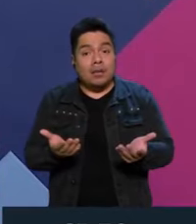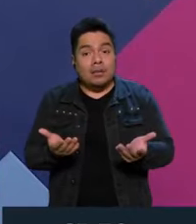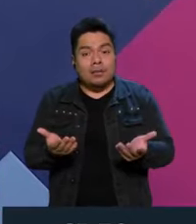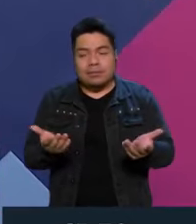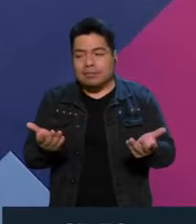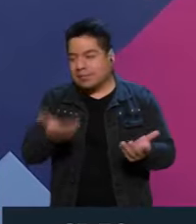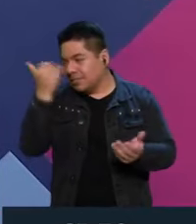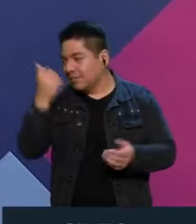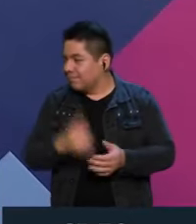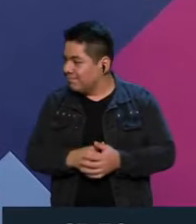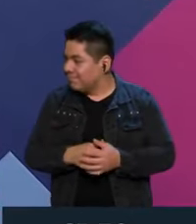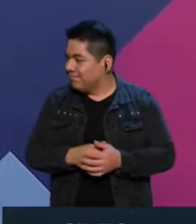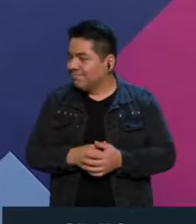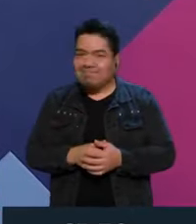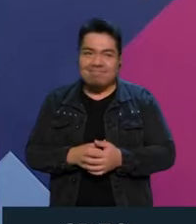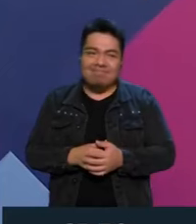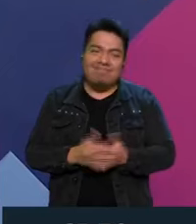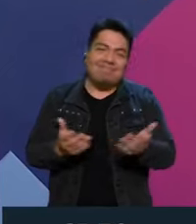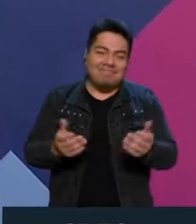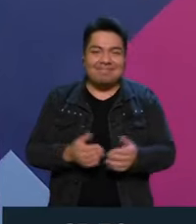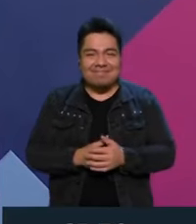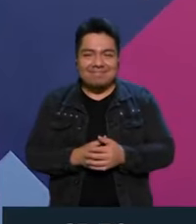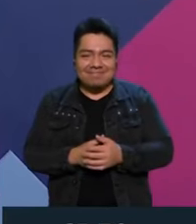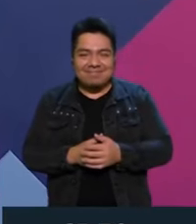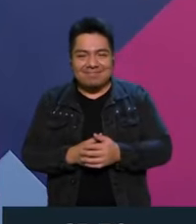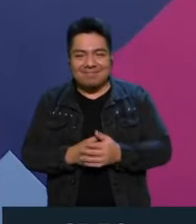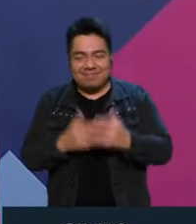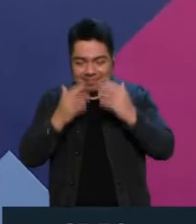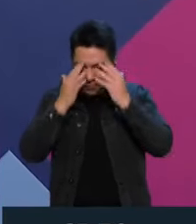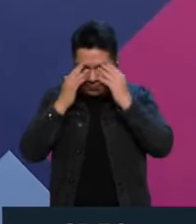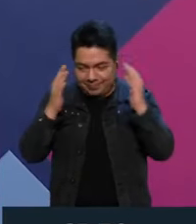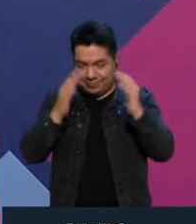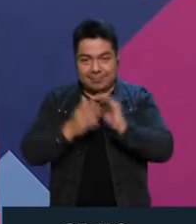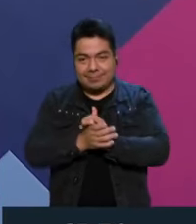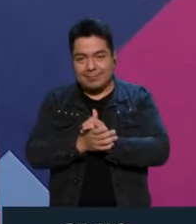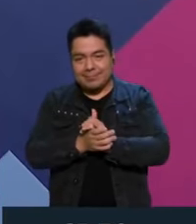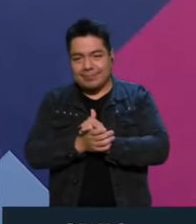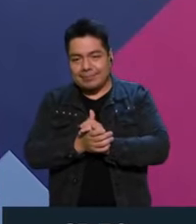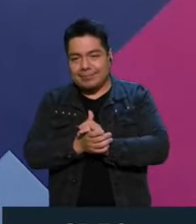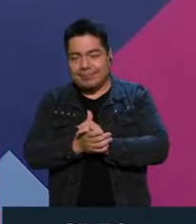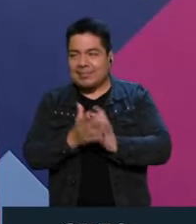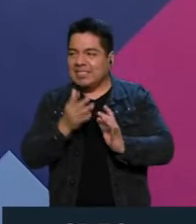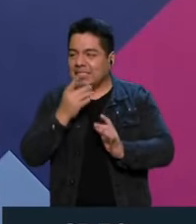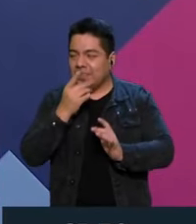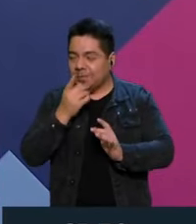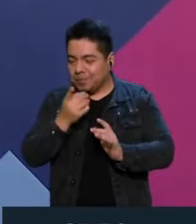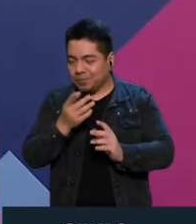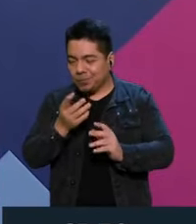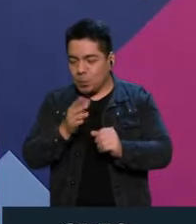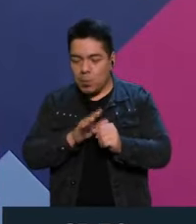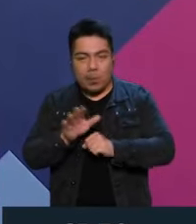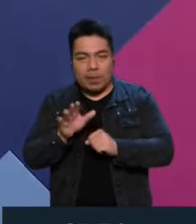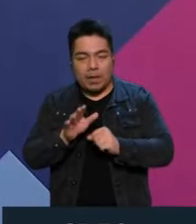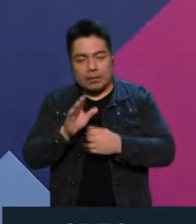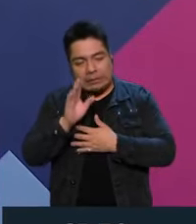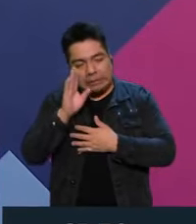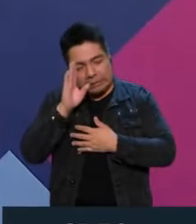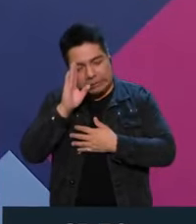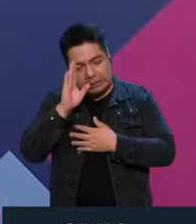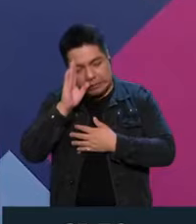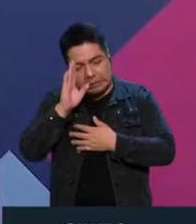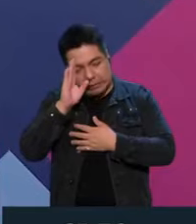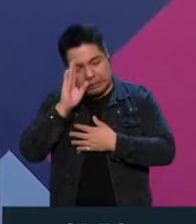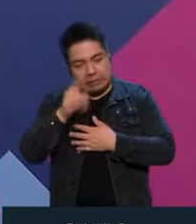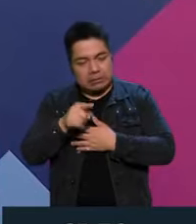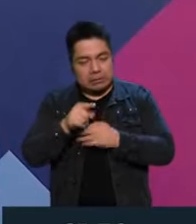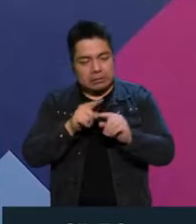no sé. O sea, soy terrible, ¿no? Iba a decir que estoy pensando en todo el estoy,